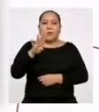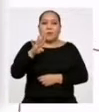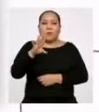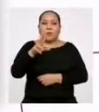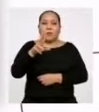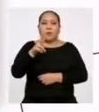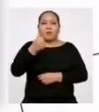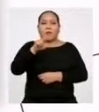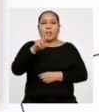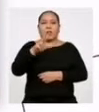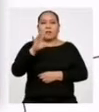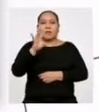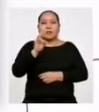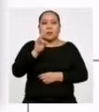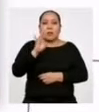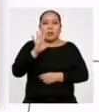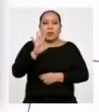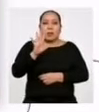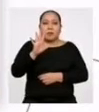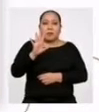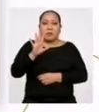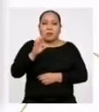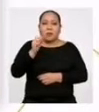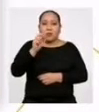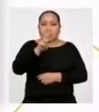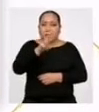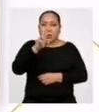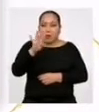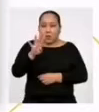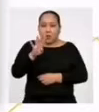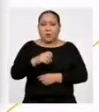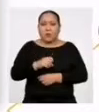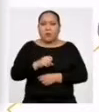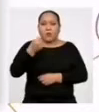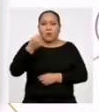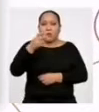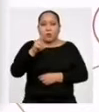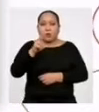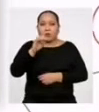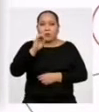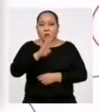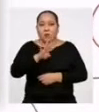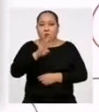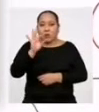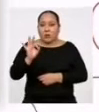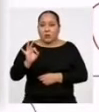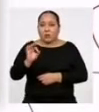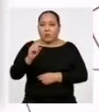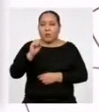13, 75, 34, 12, 49 y 180